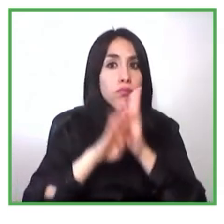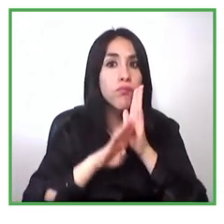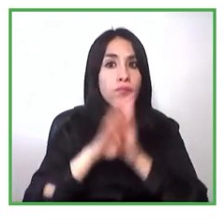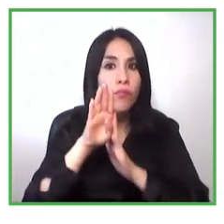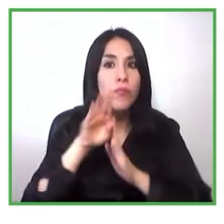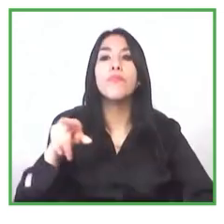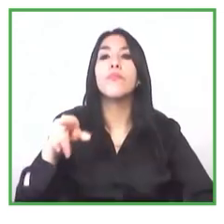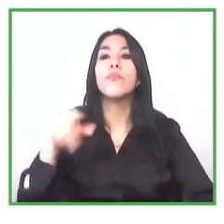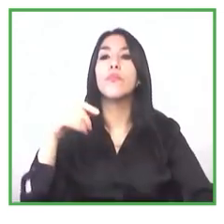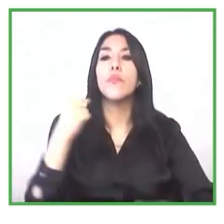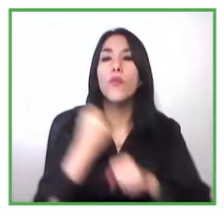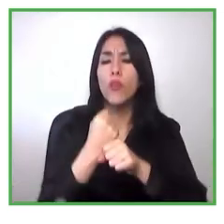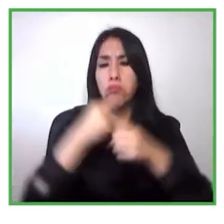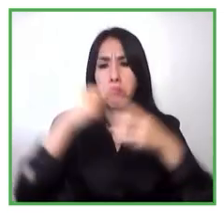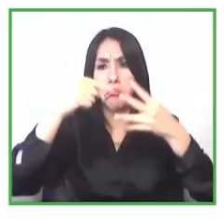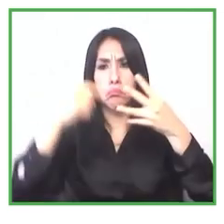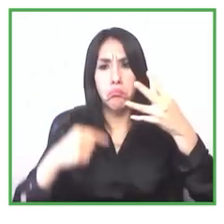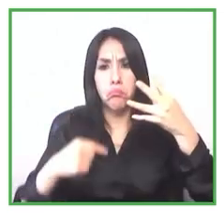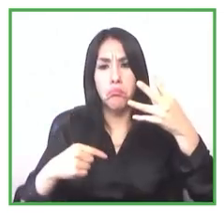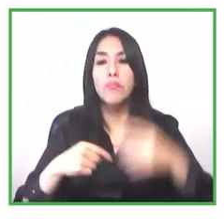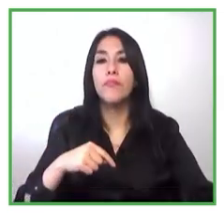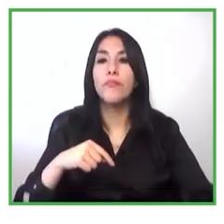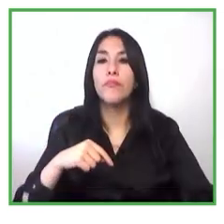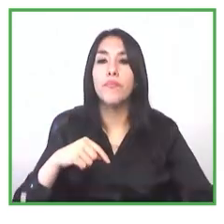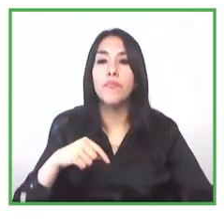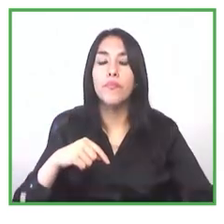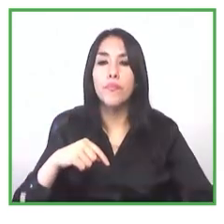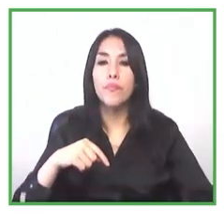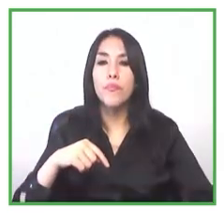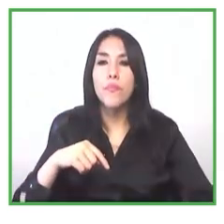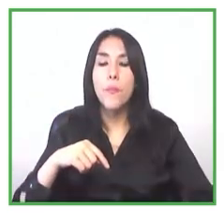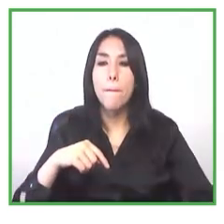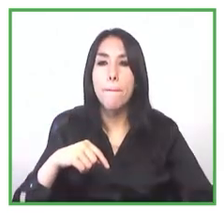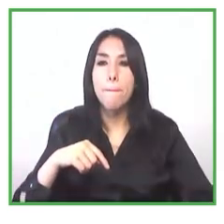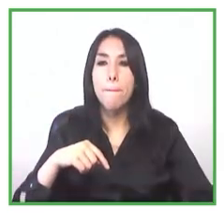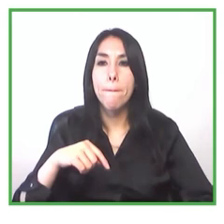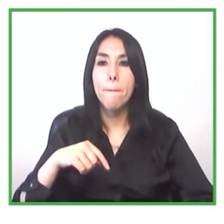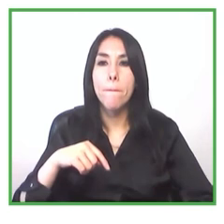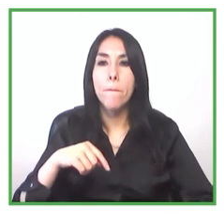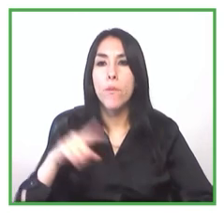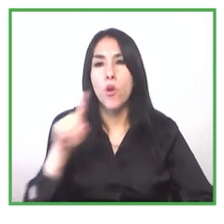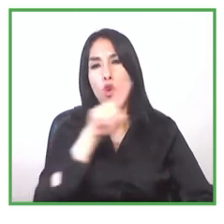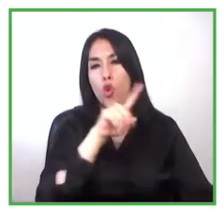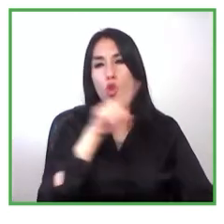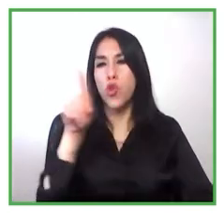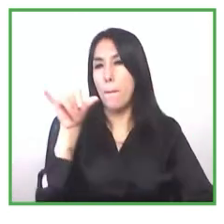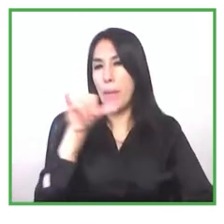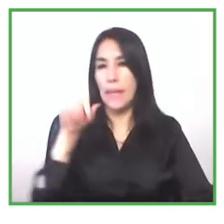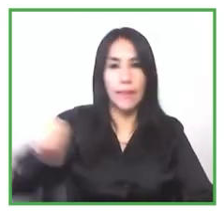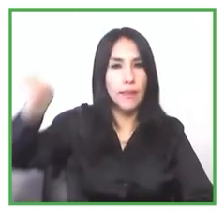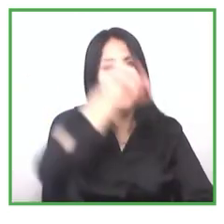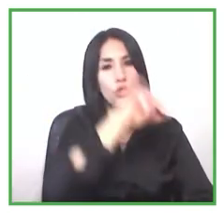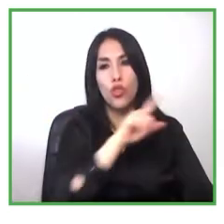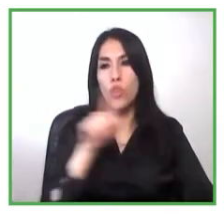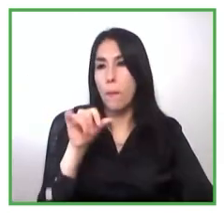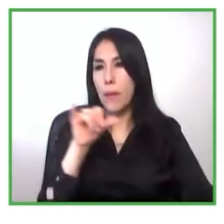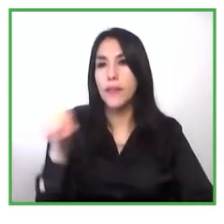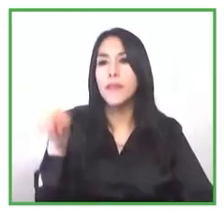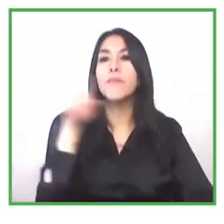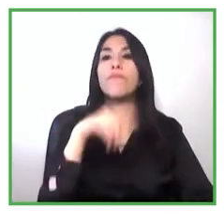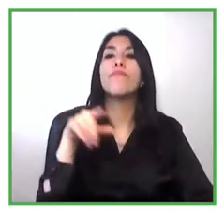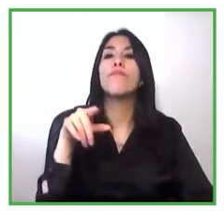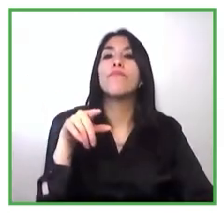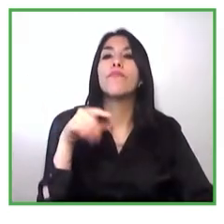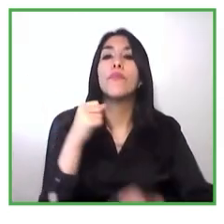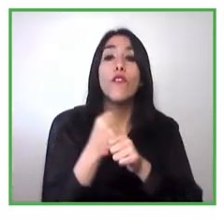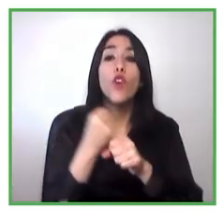persona que quiere estar dedicada al tema de la empleabilidad y finalmente todo el tema del ecosistema